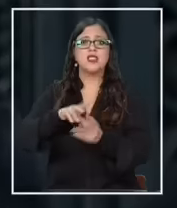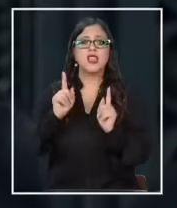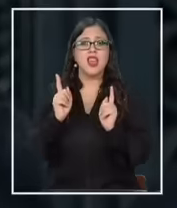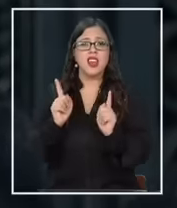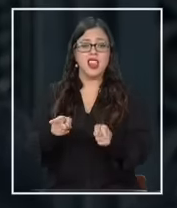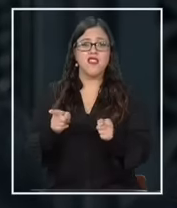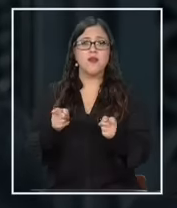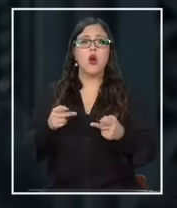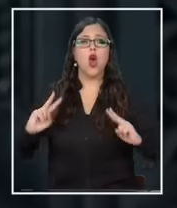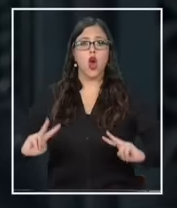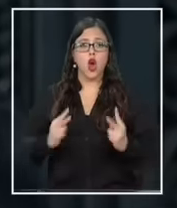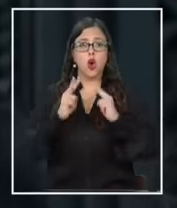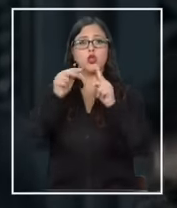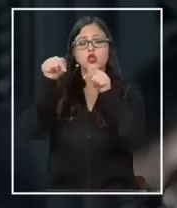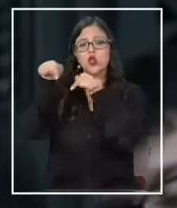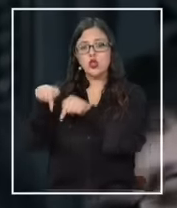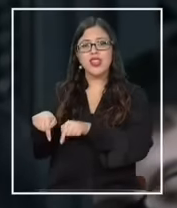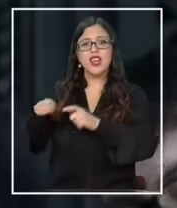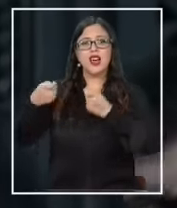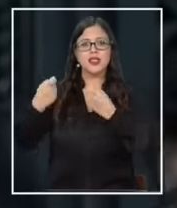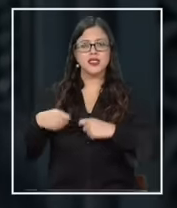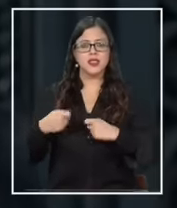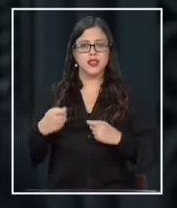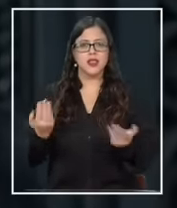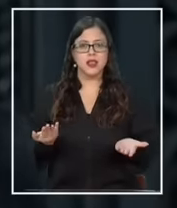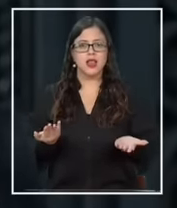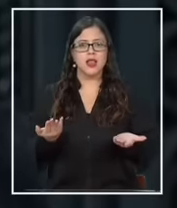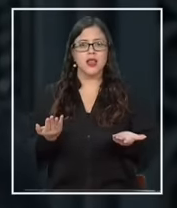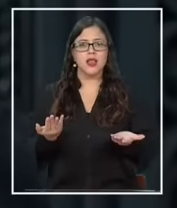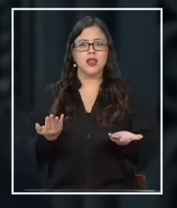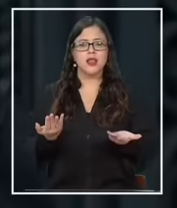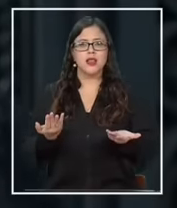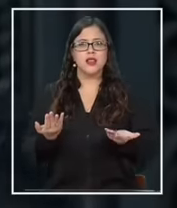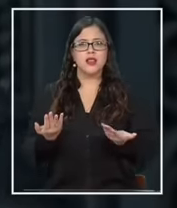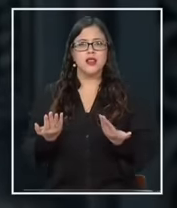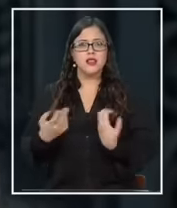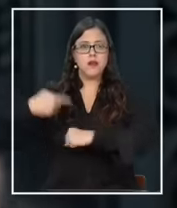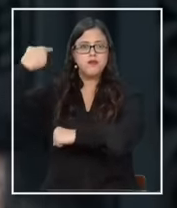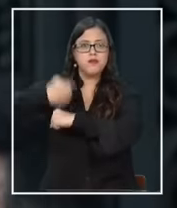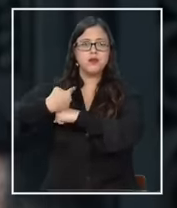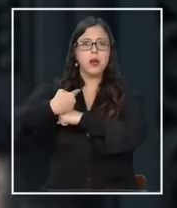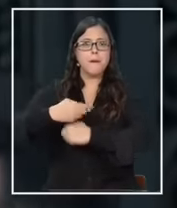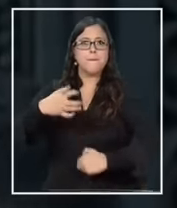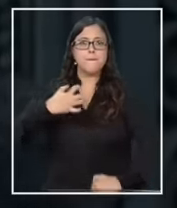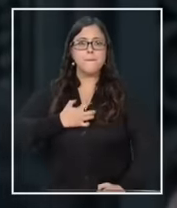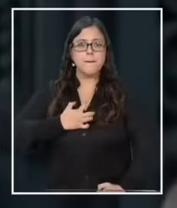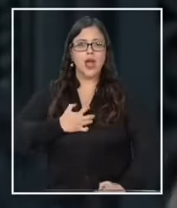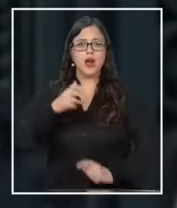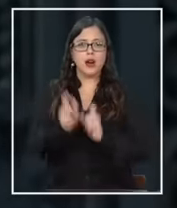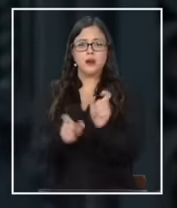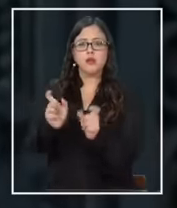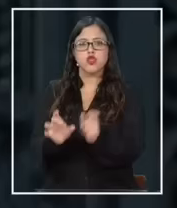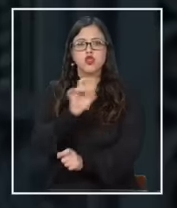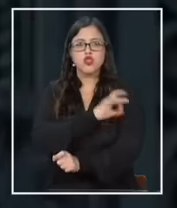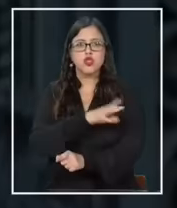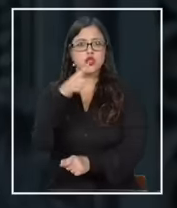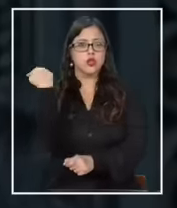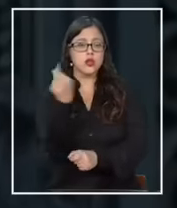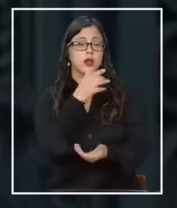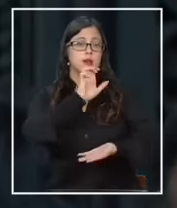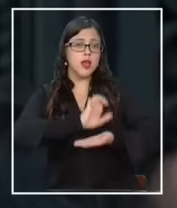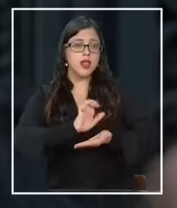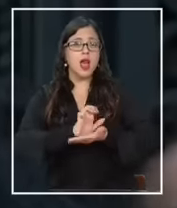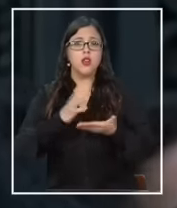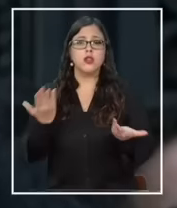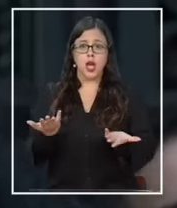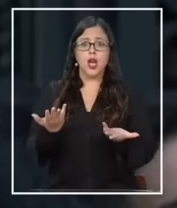construir. Hoy día están intentando imponer el pánico en la sociedad chilena, pero que como Estado vamos a